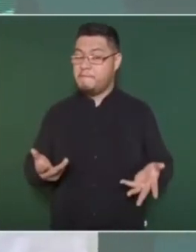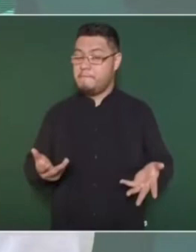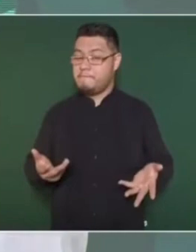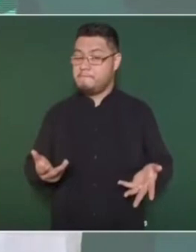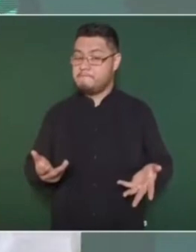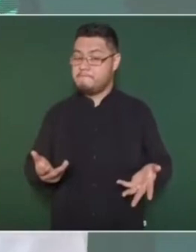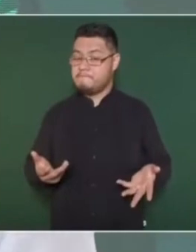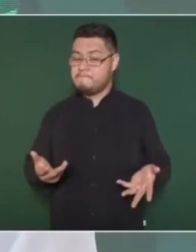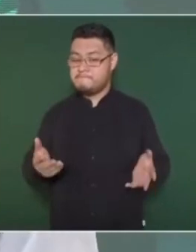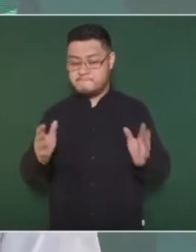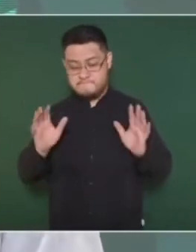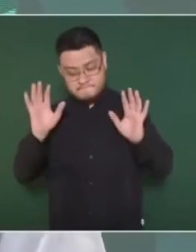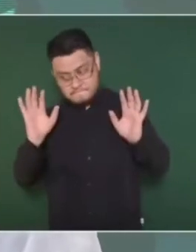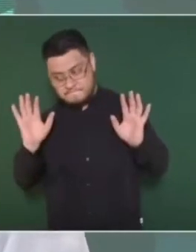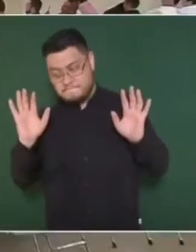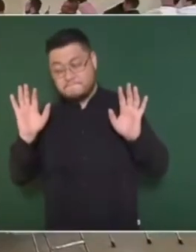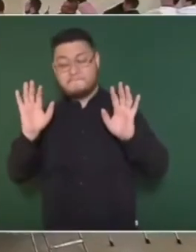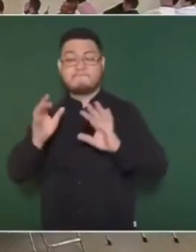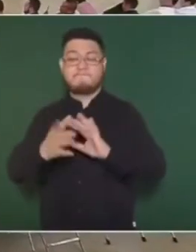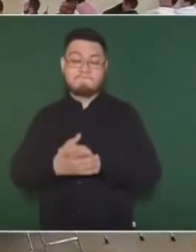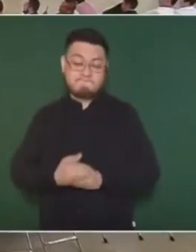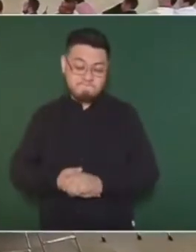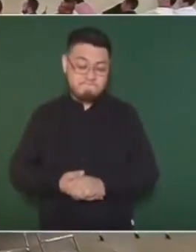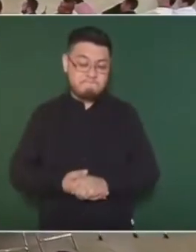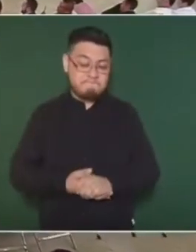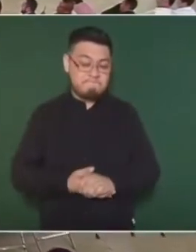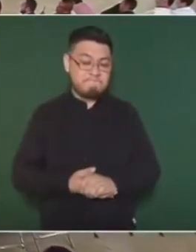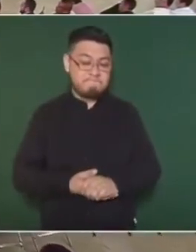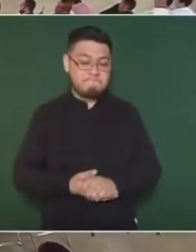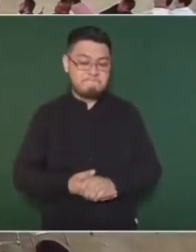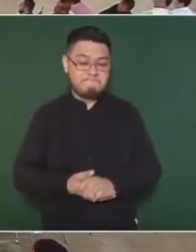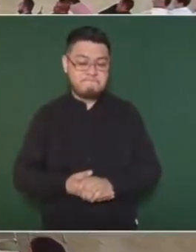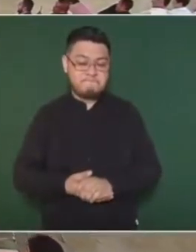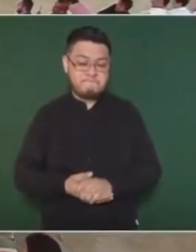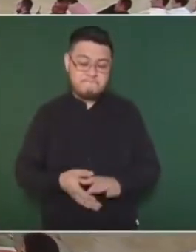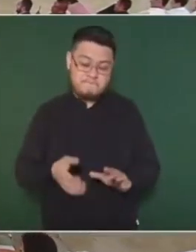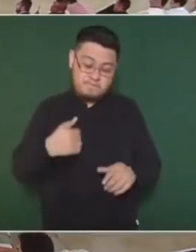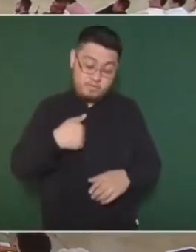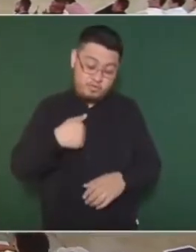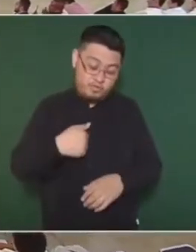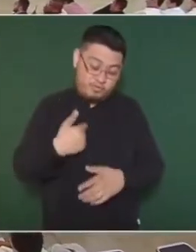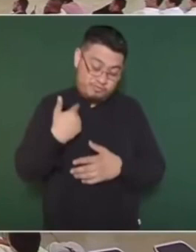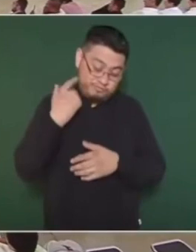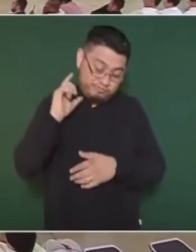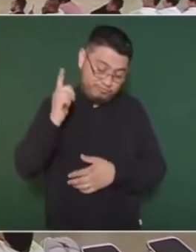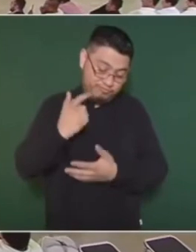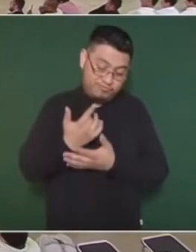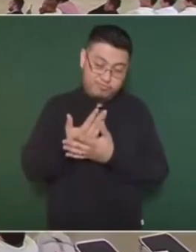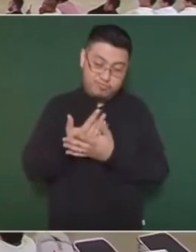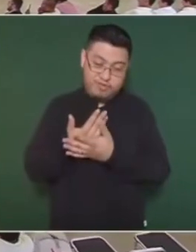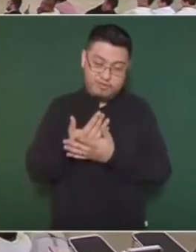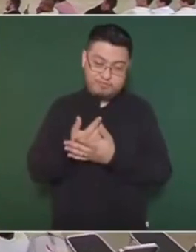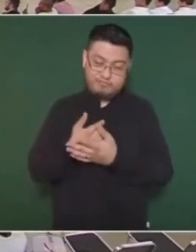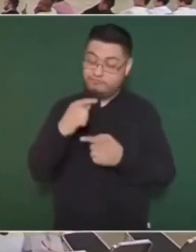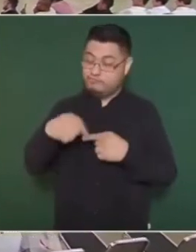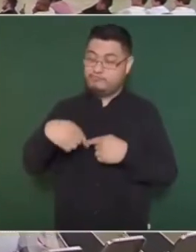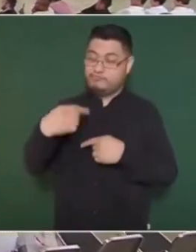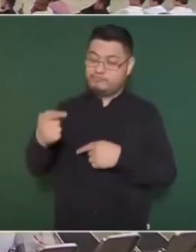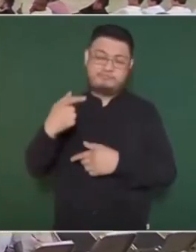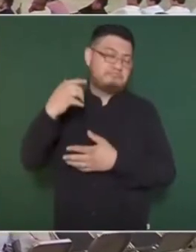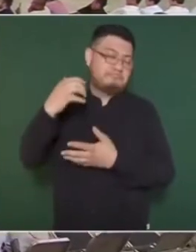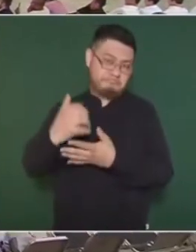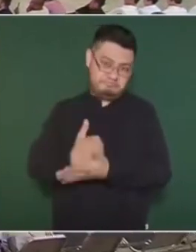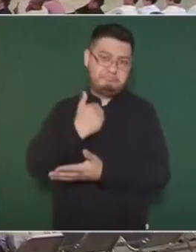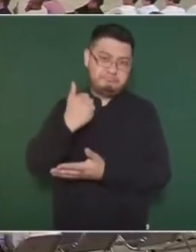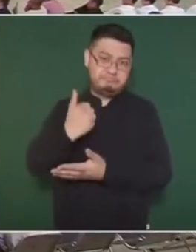Claro que, este, yo espero que les vamos a ganar y